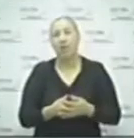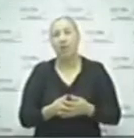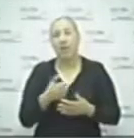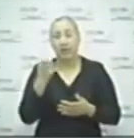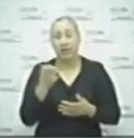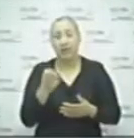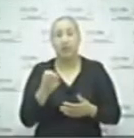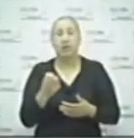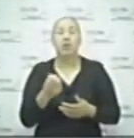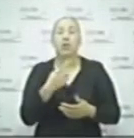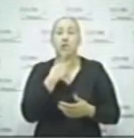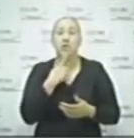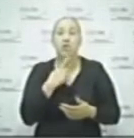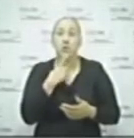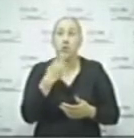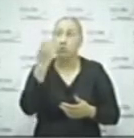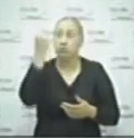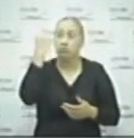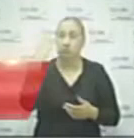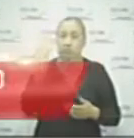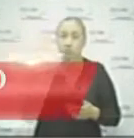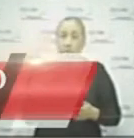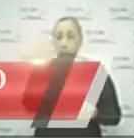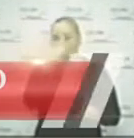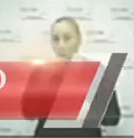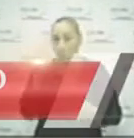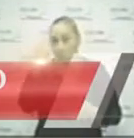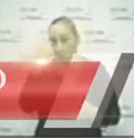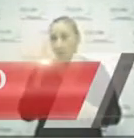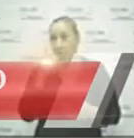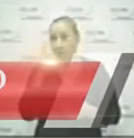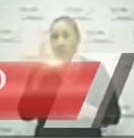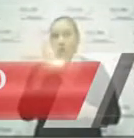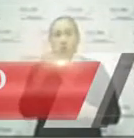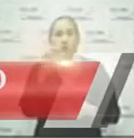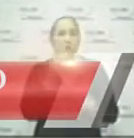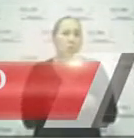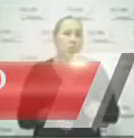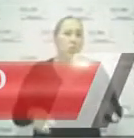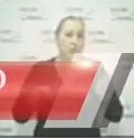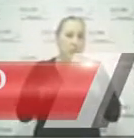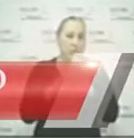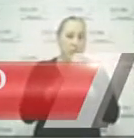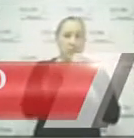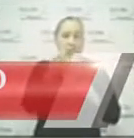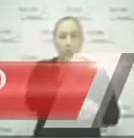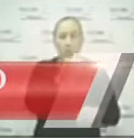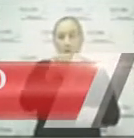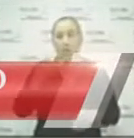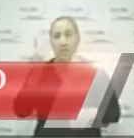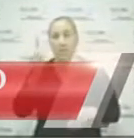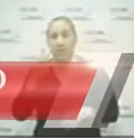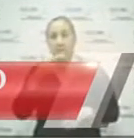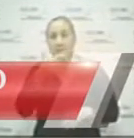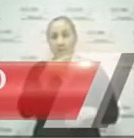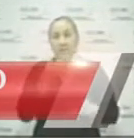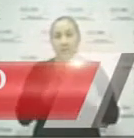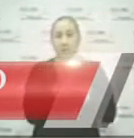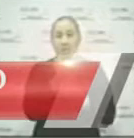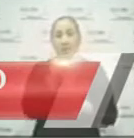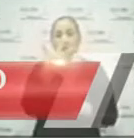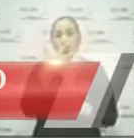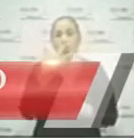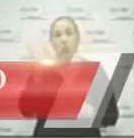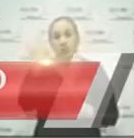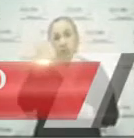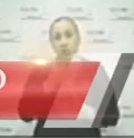semáforo en rojo, se establecen los horarios para establecimientos no esenciales de lunes a viernes de 7 de la mañana a 8 de